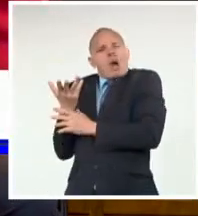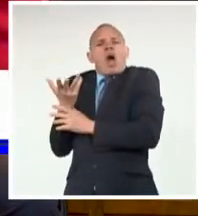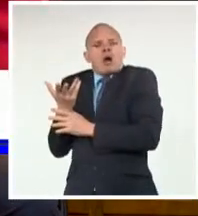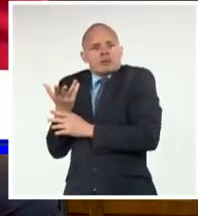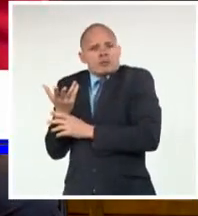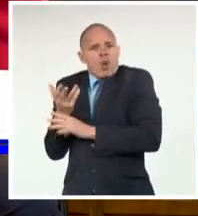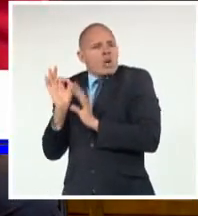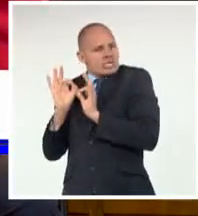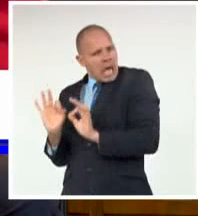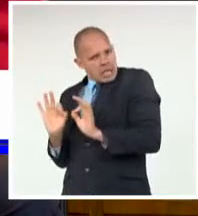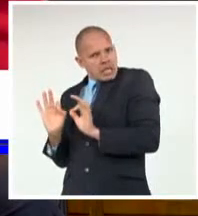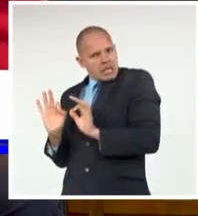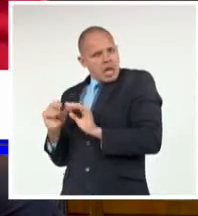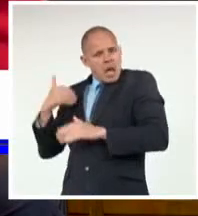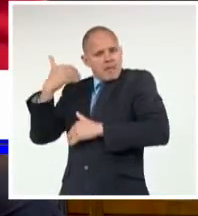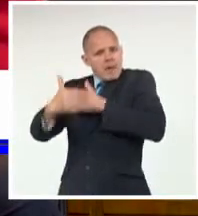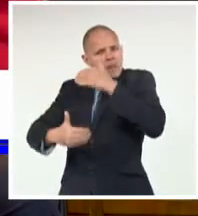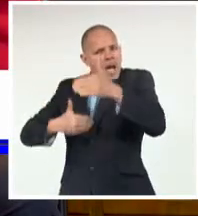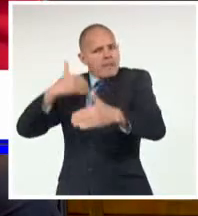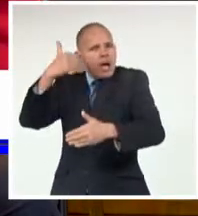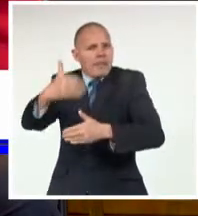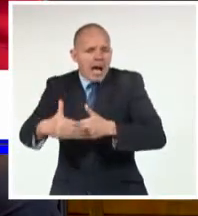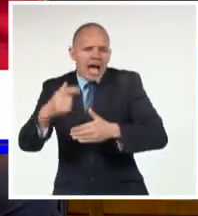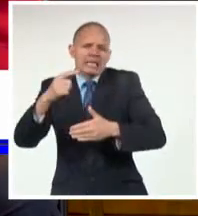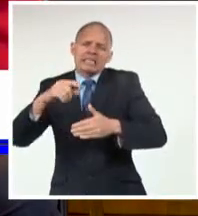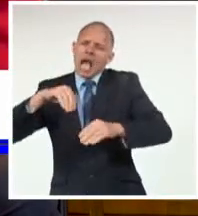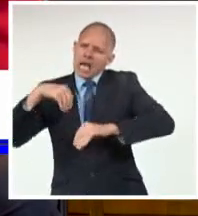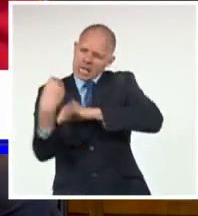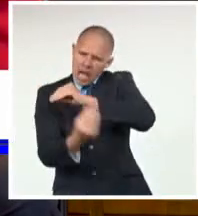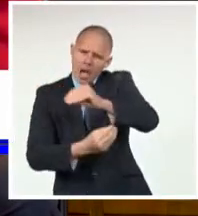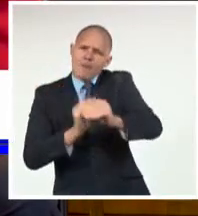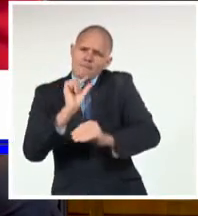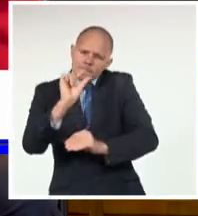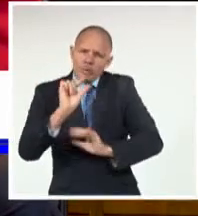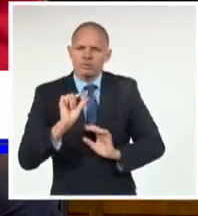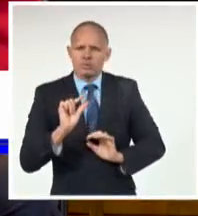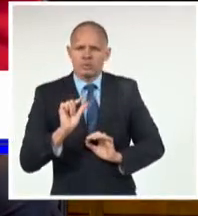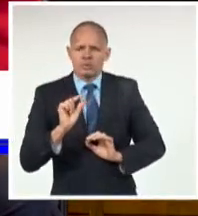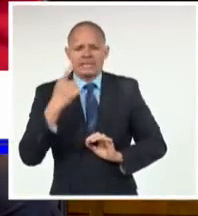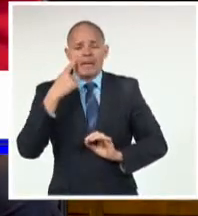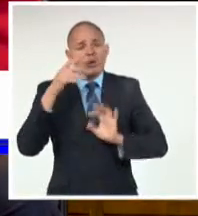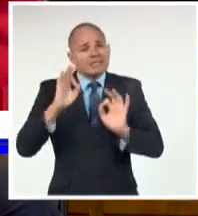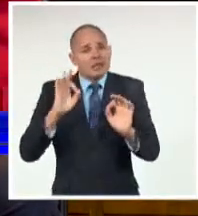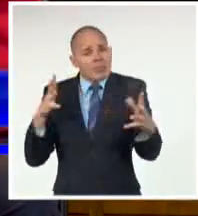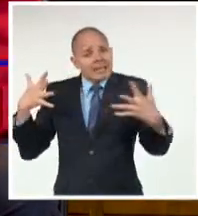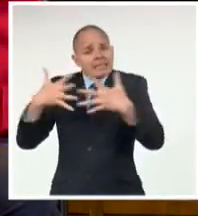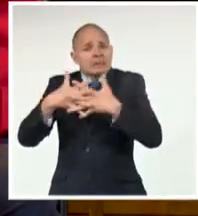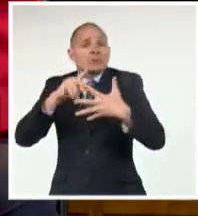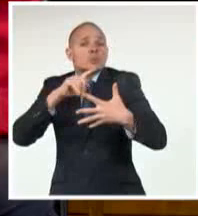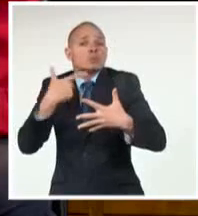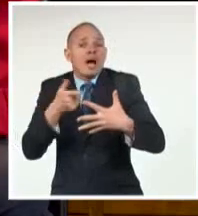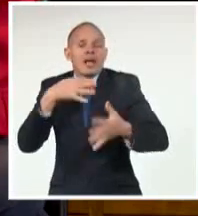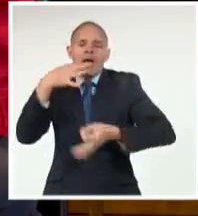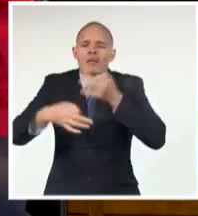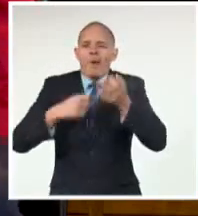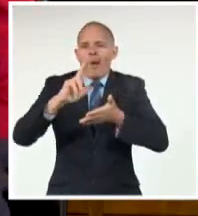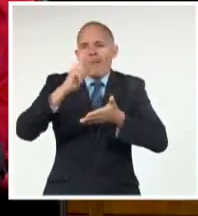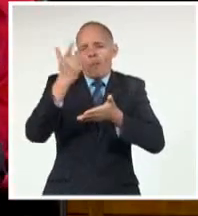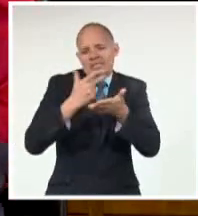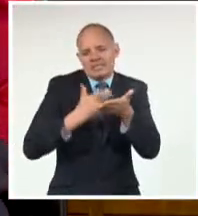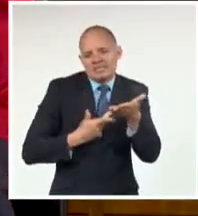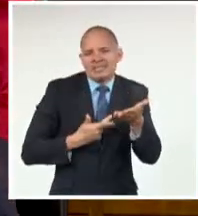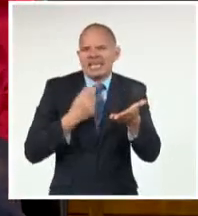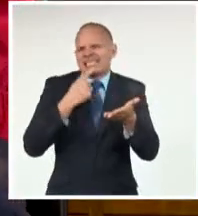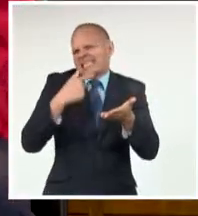Los elementos básicos Transpola el mundo De la poesía De la poética Los textos amatorios